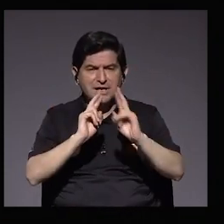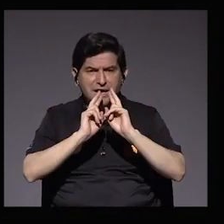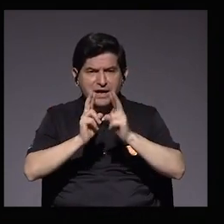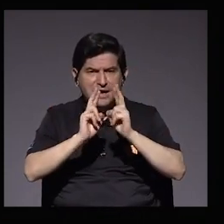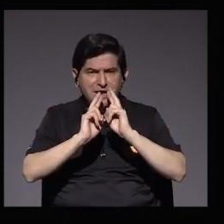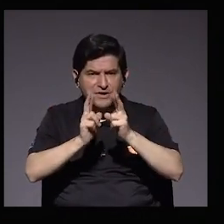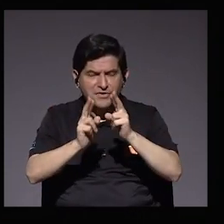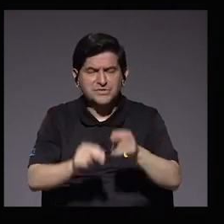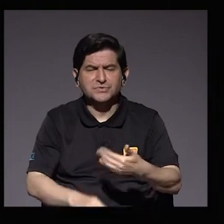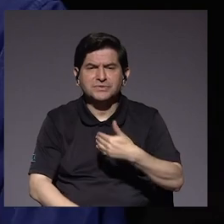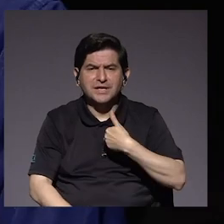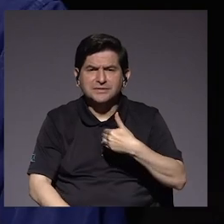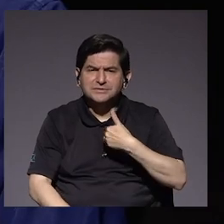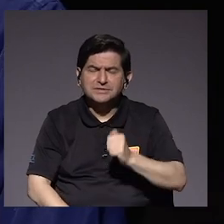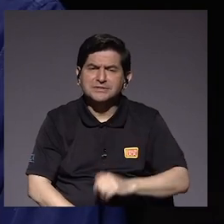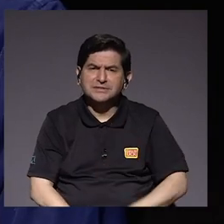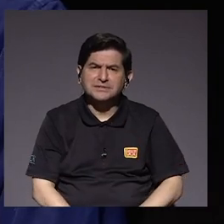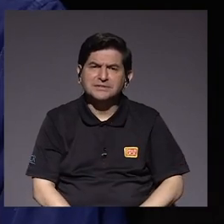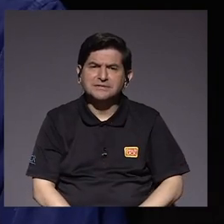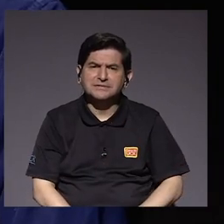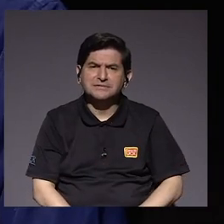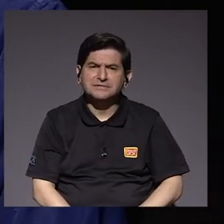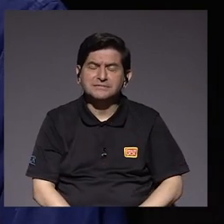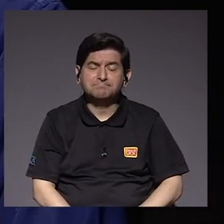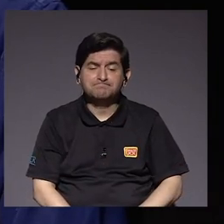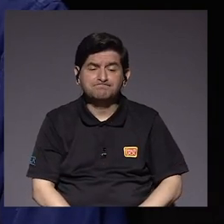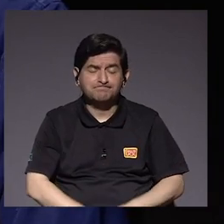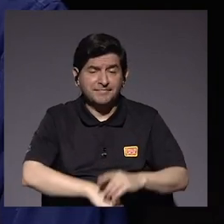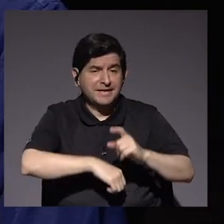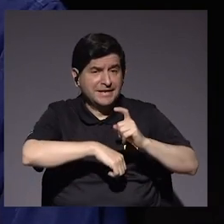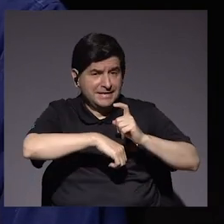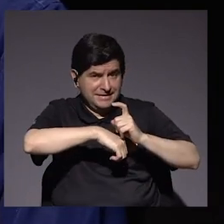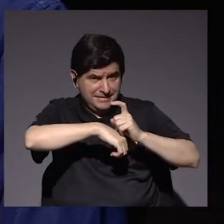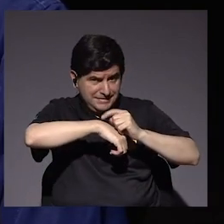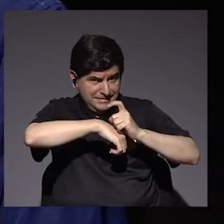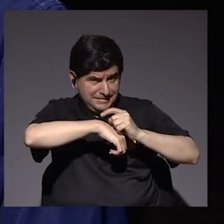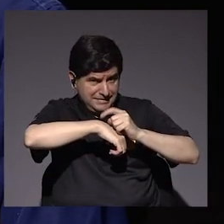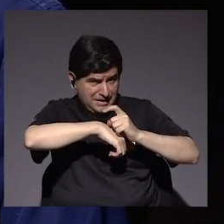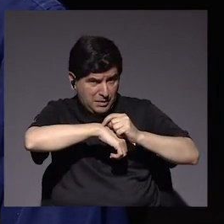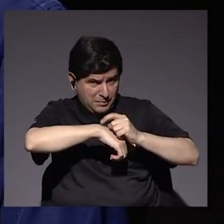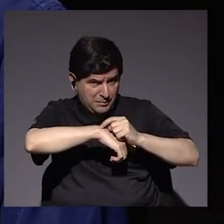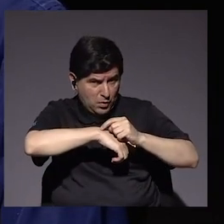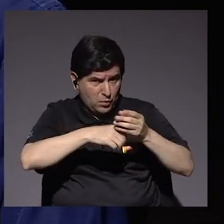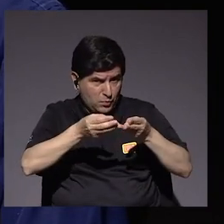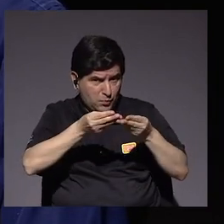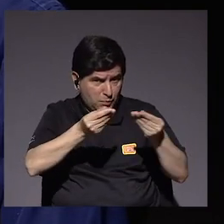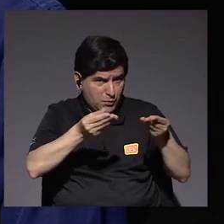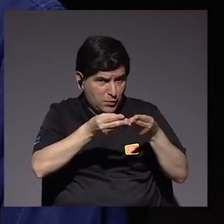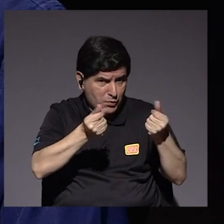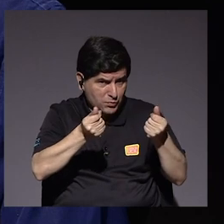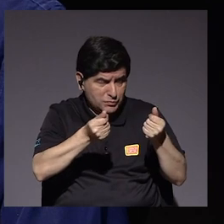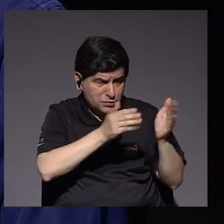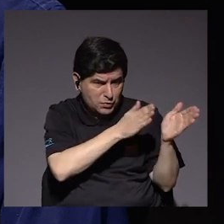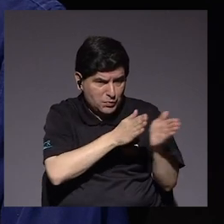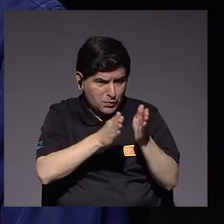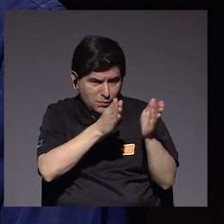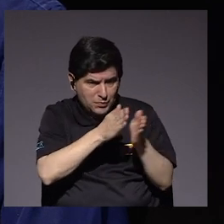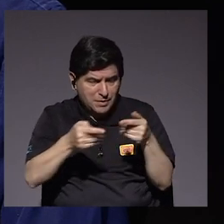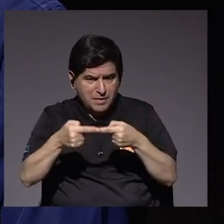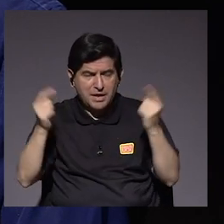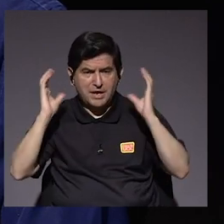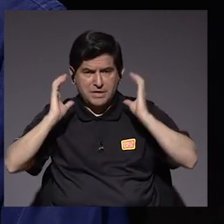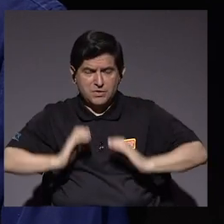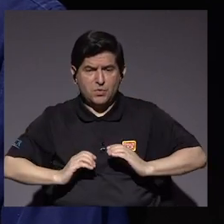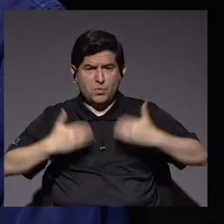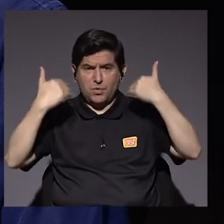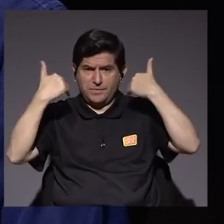tratamiento, don Alberto? Sí, el tiempo de producción de la preparación de anticuerpos